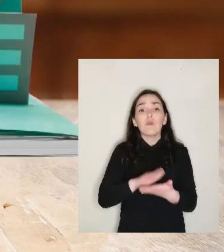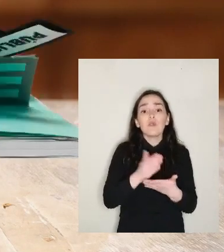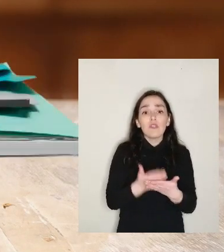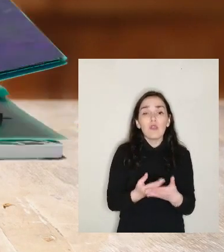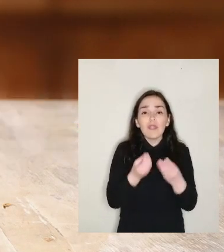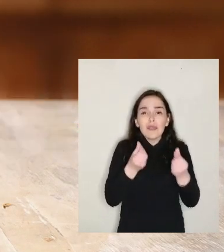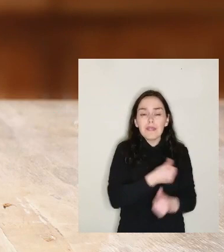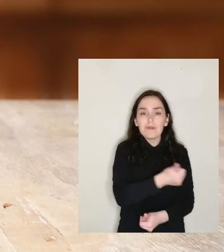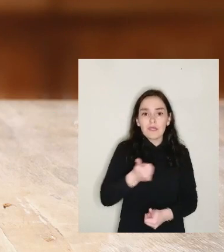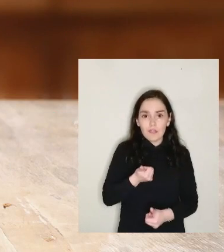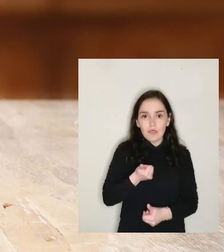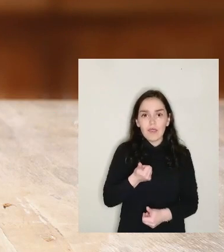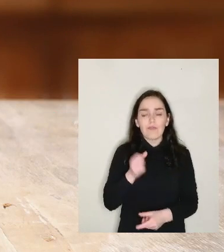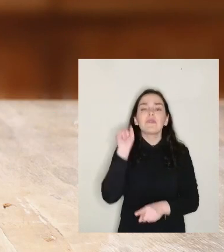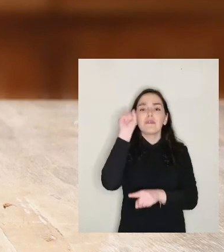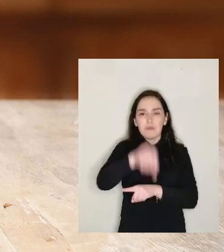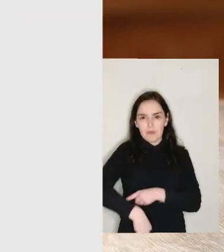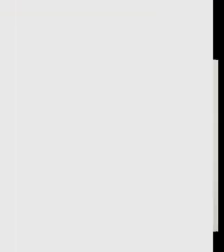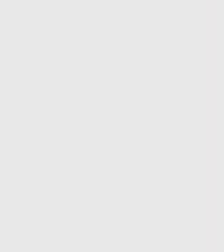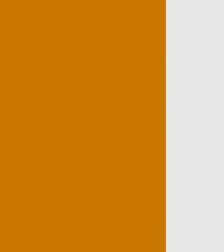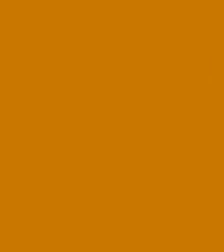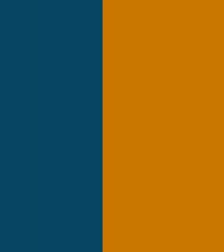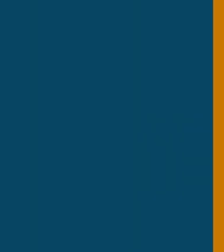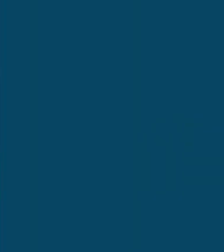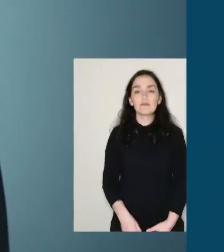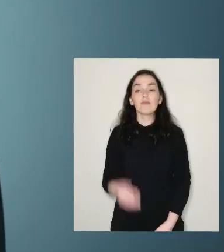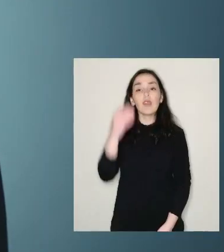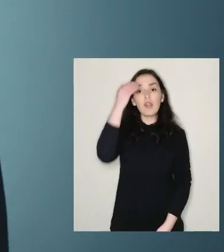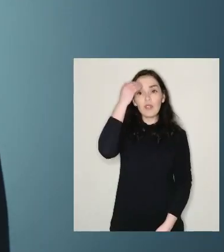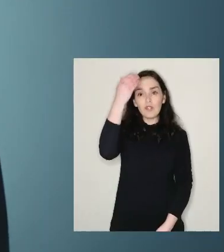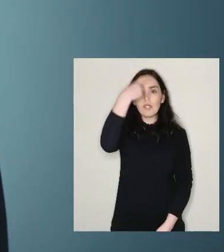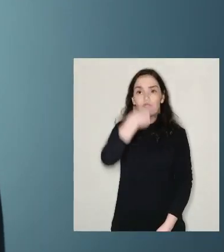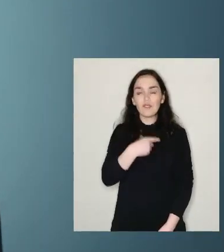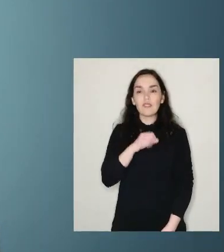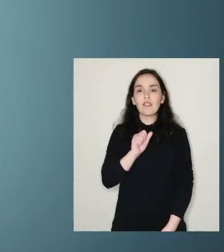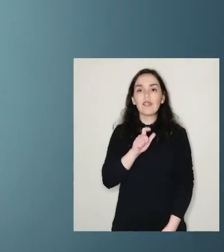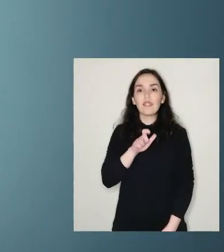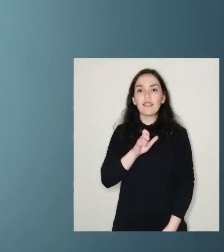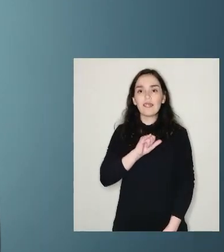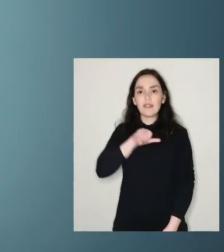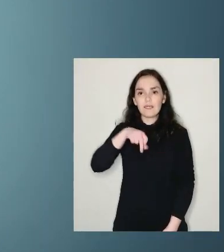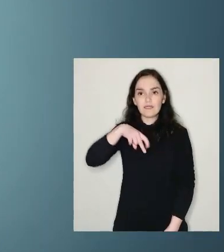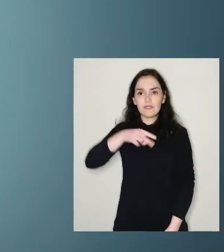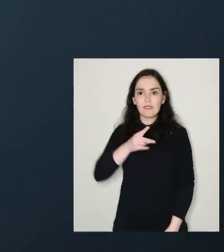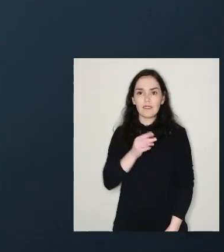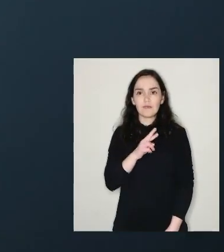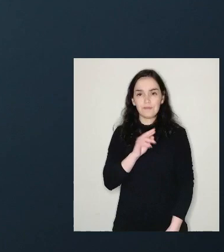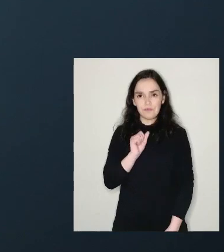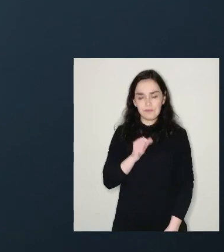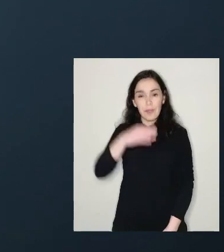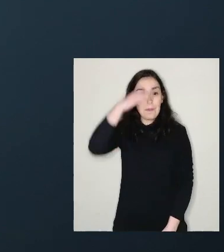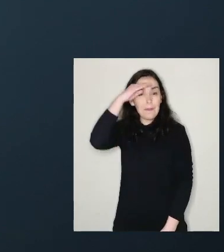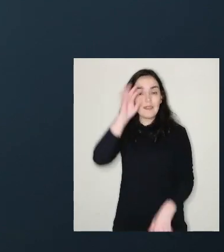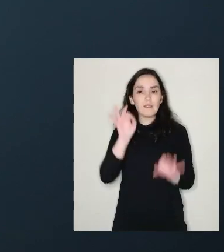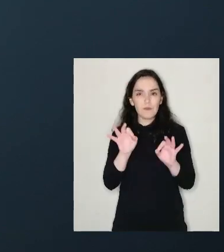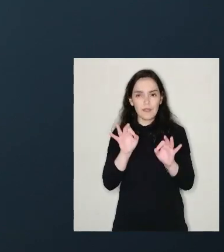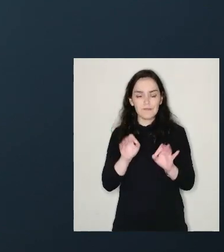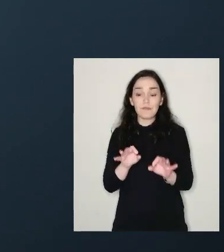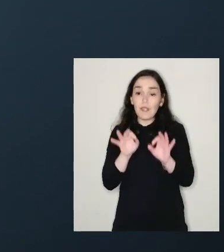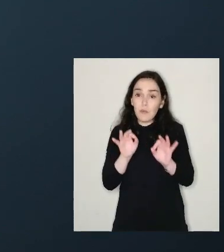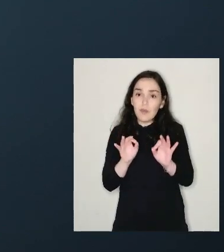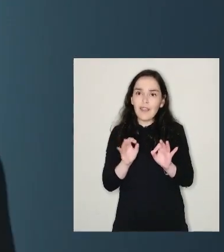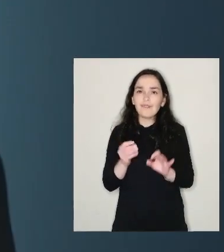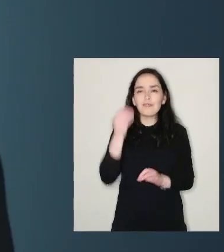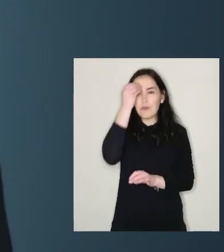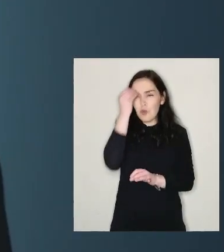Por una salud de calidad para todos, aprueba. Hola, soy Alejandra Luneke, experta en seguridad. La seguridad nos preocupa a